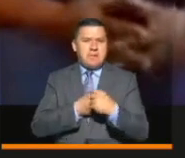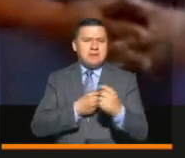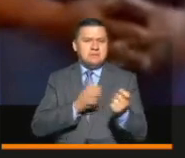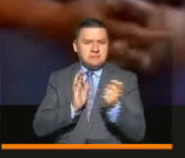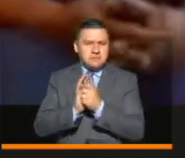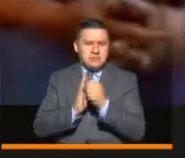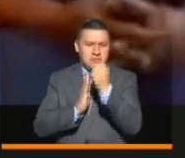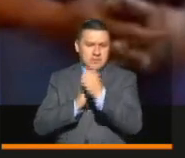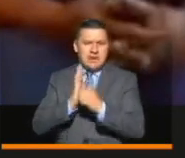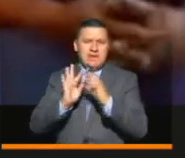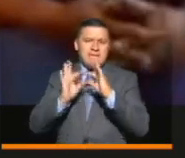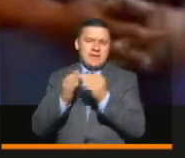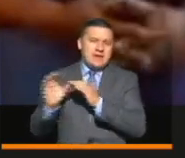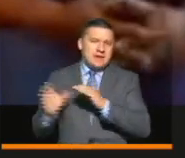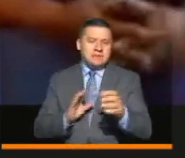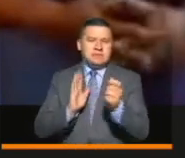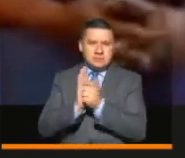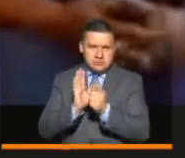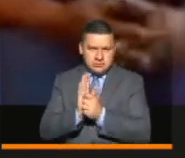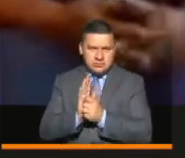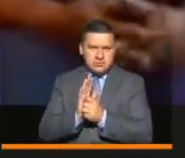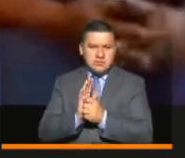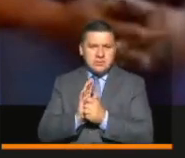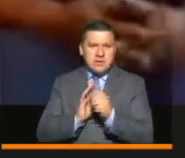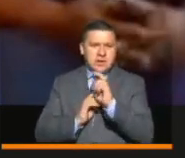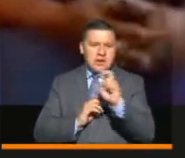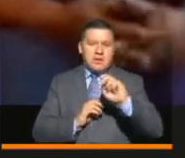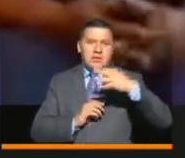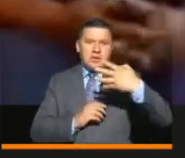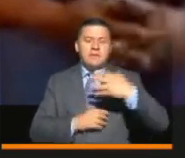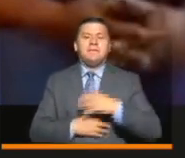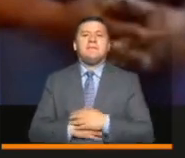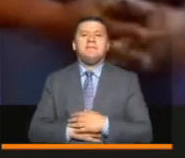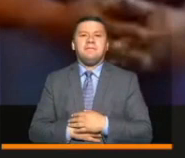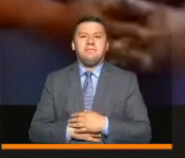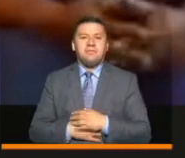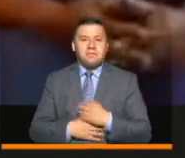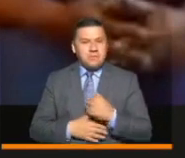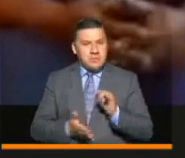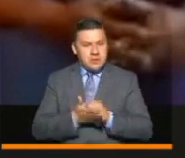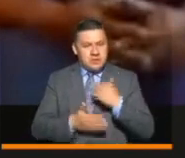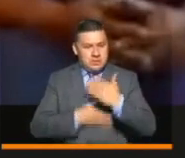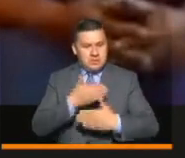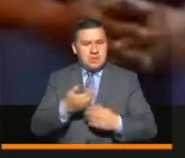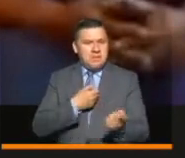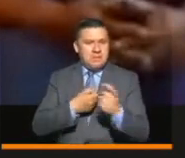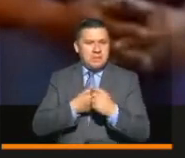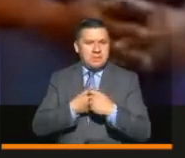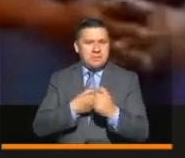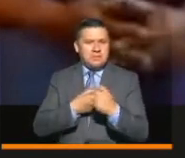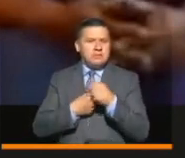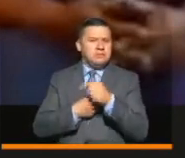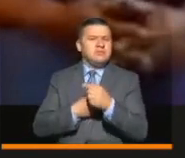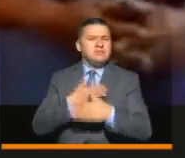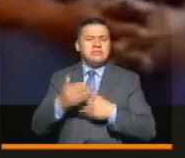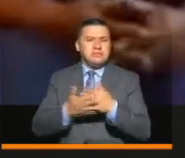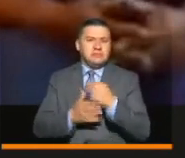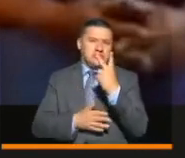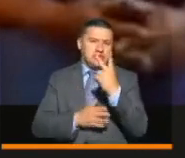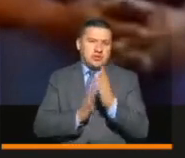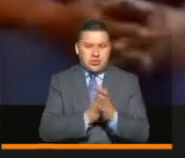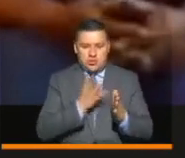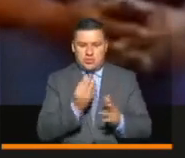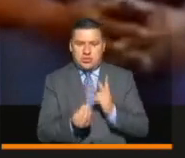del programa Familias en Acción del nivel 4. Este proceso de inscripciones se realizará en dos